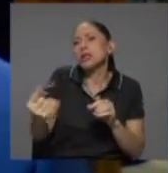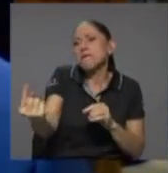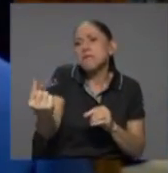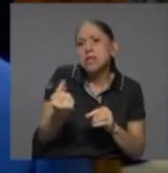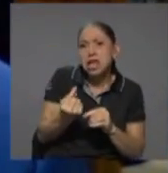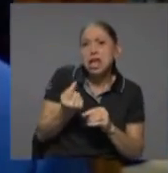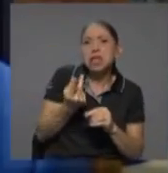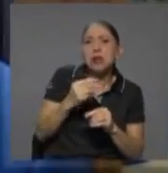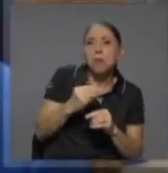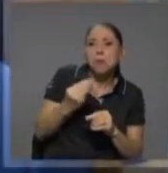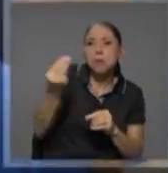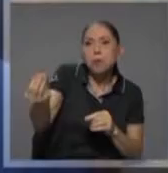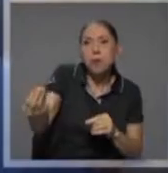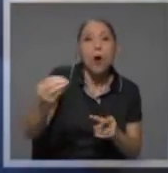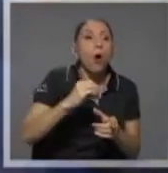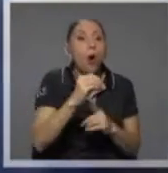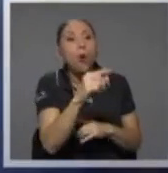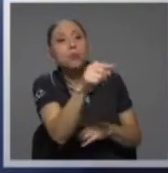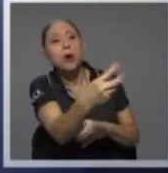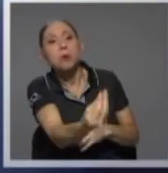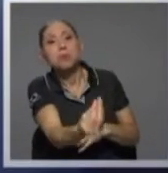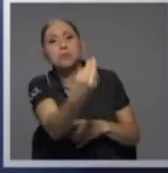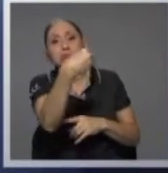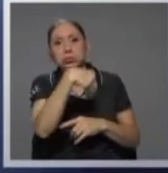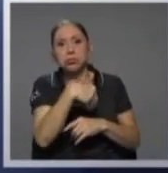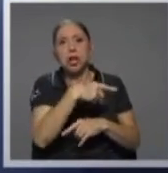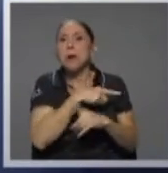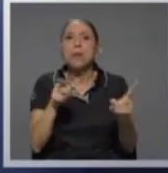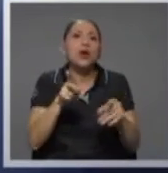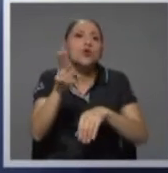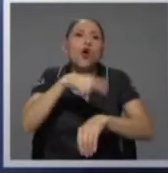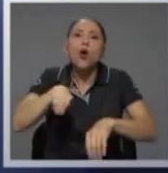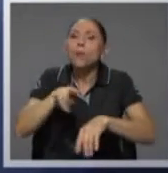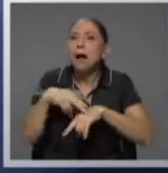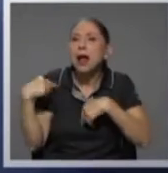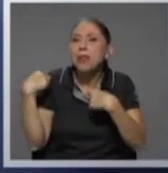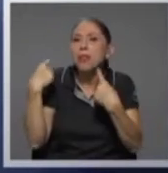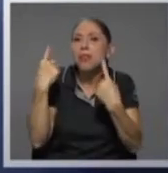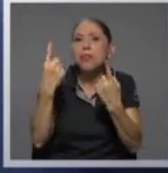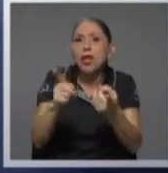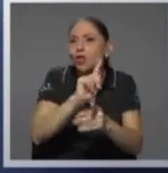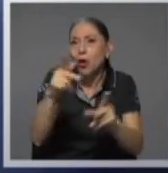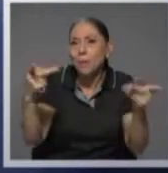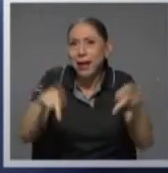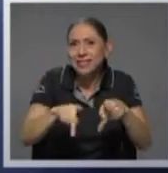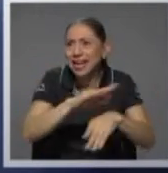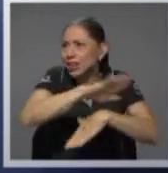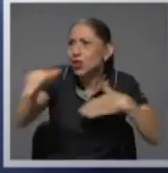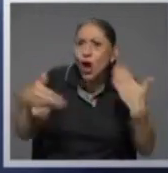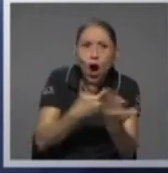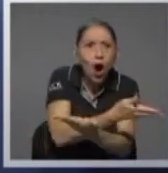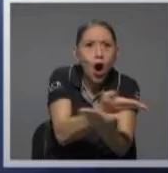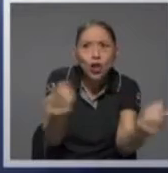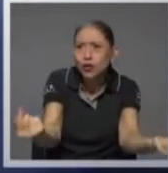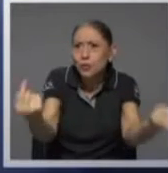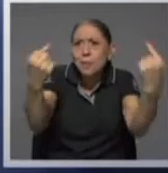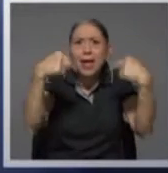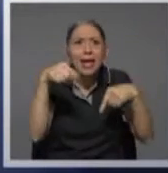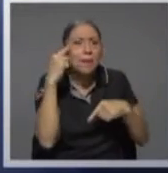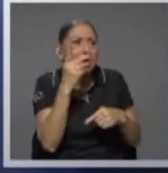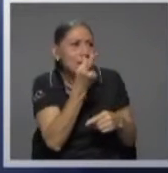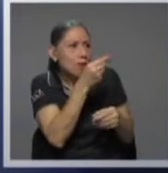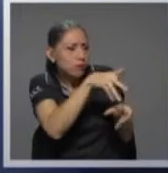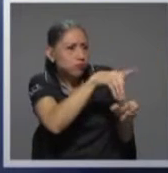otros vendrán a depositar más recursos, pero en el curso normal de los acontecimientos no se da que los depositantes vengan a sacar